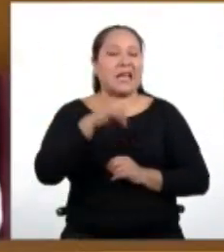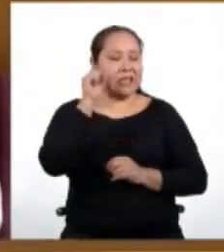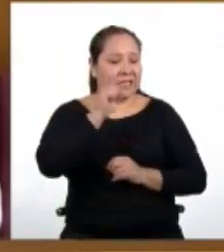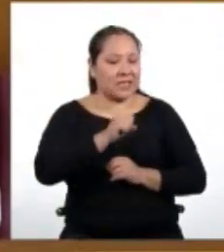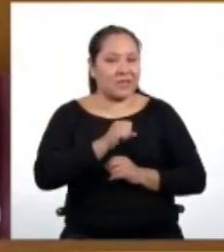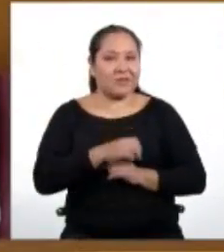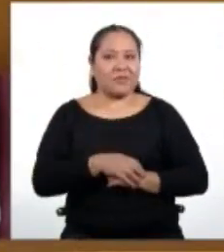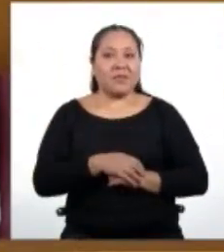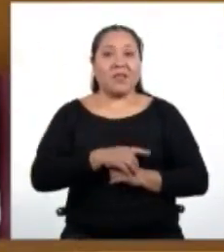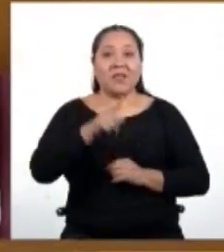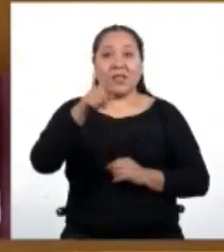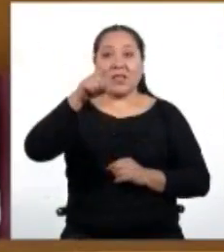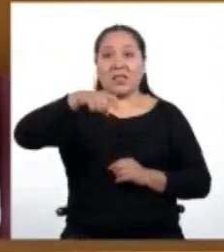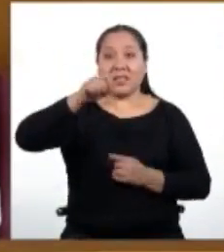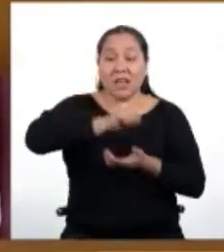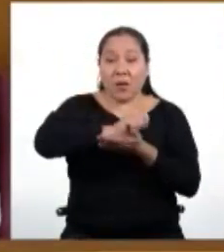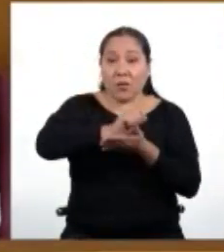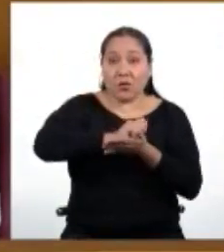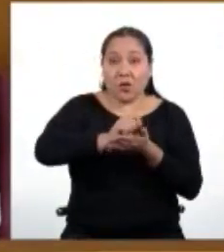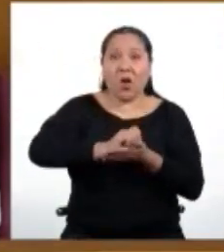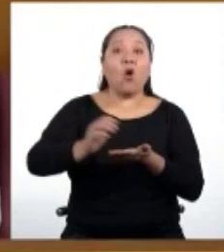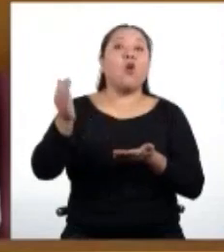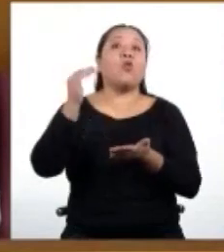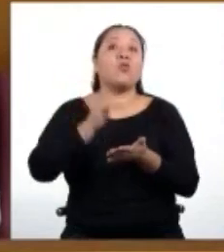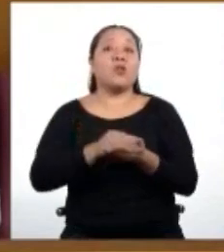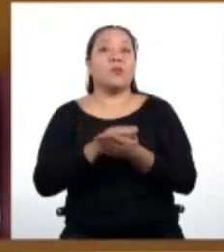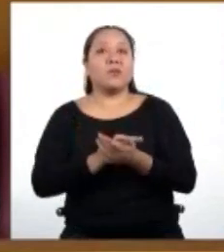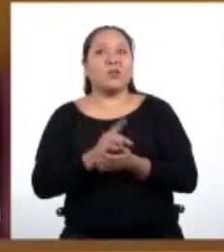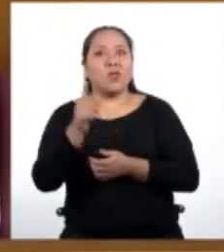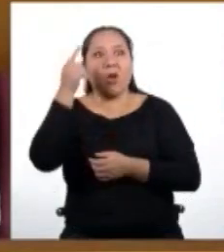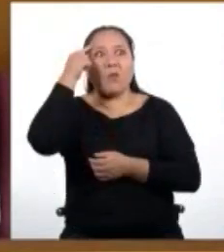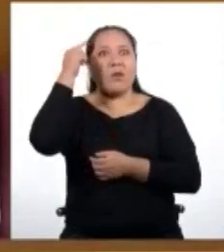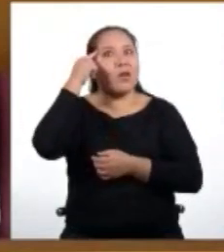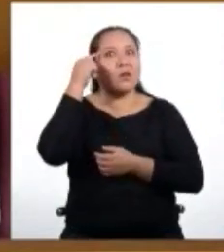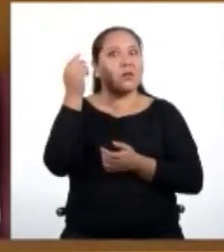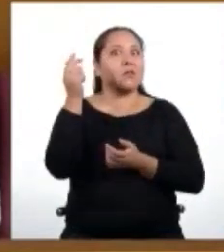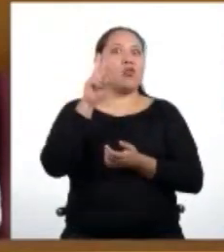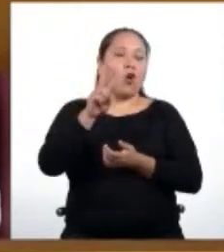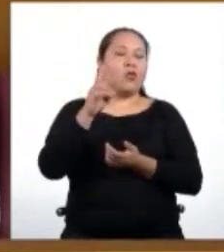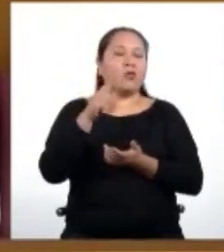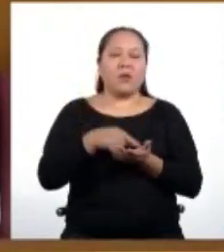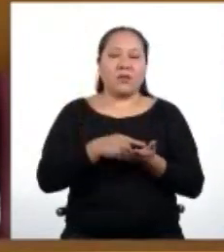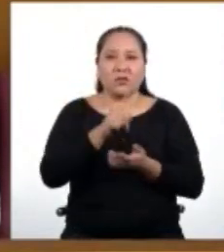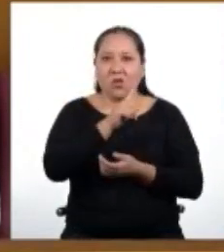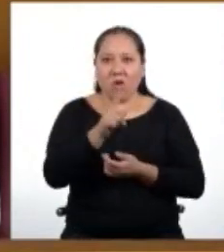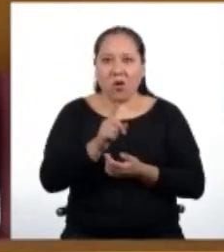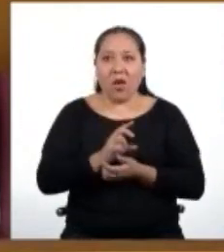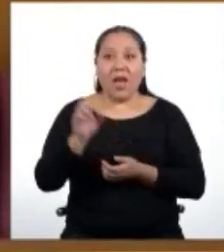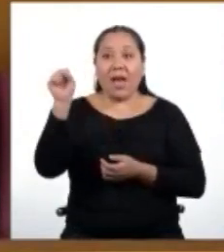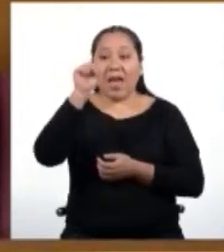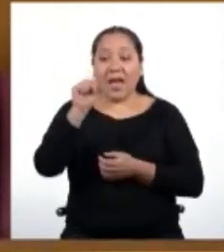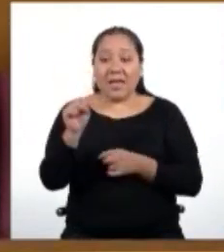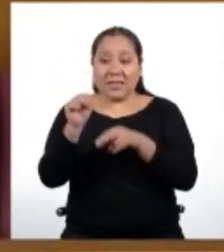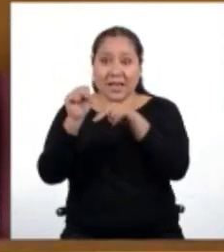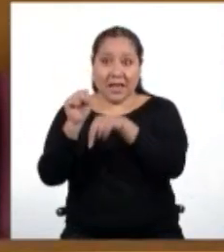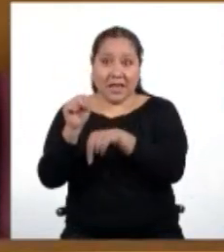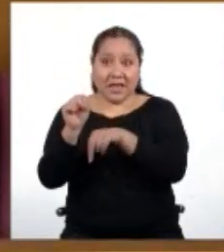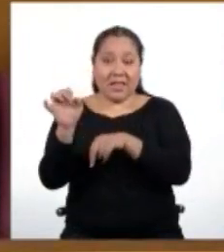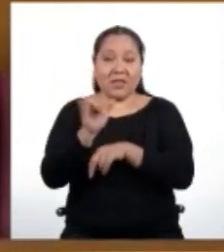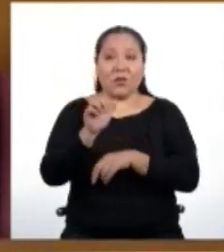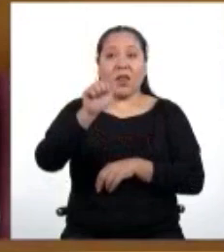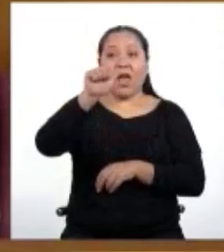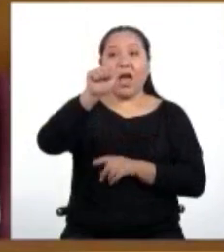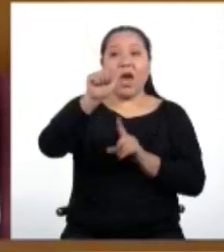Yanira. Si necesitas tomar nota otra vez, no lo pienses dos veces. S sub N es igual a la